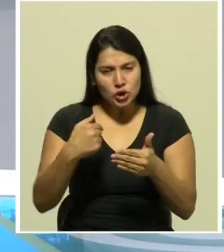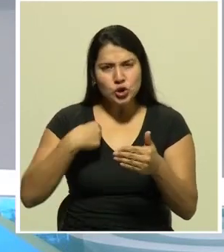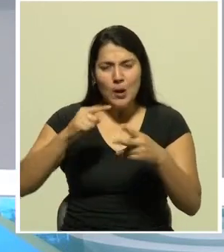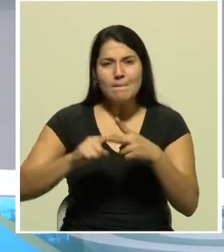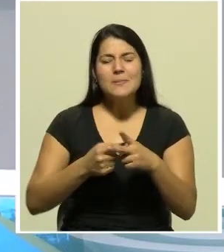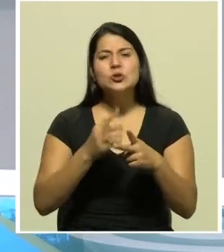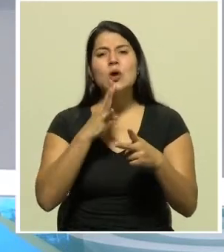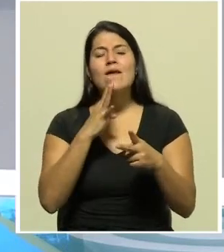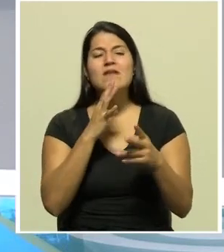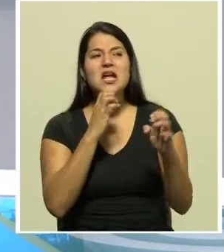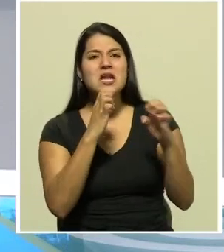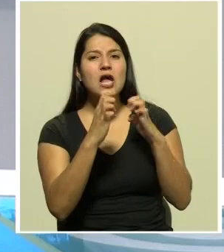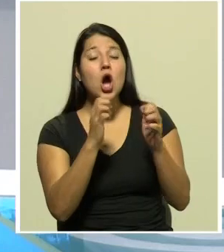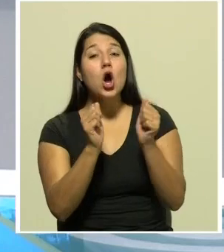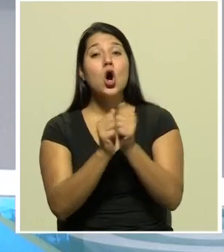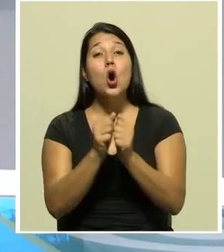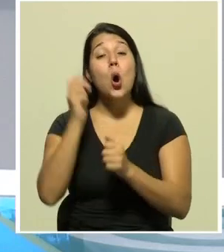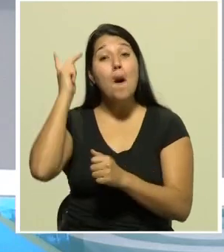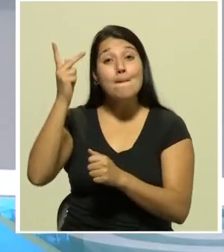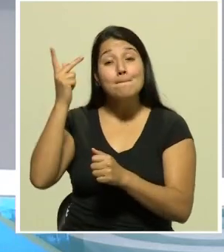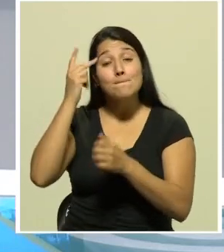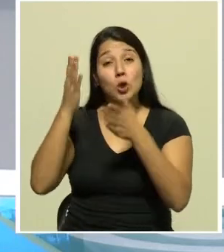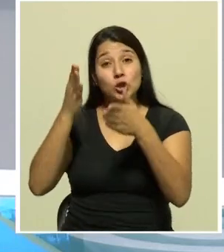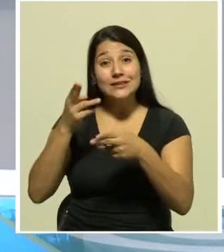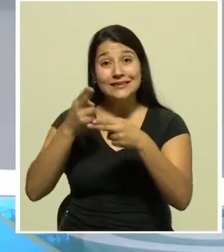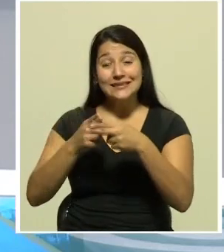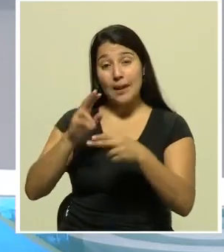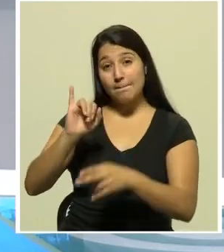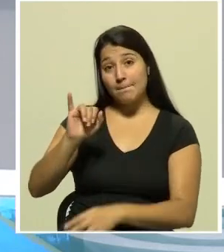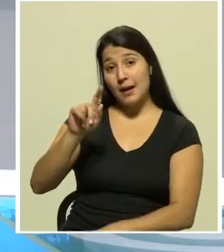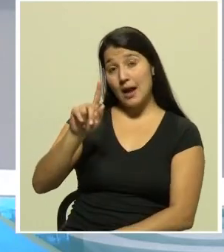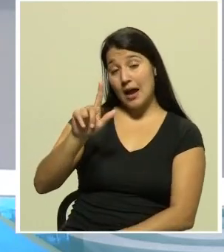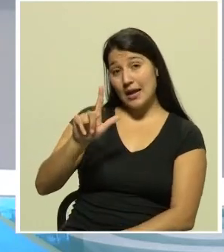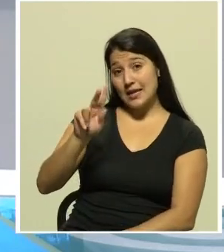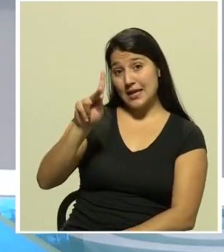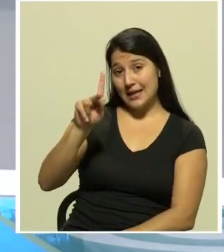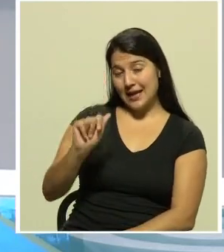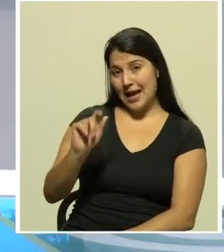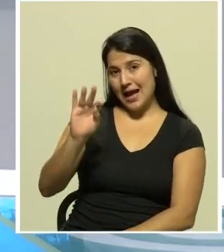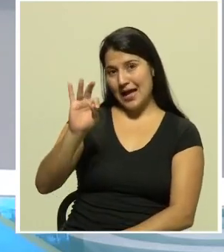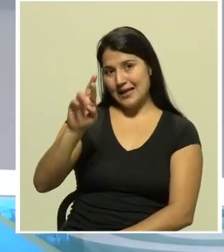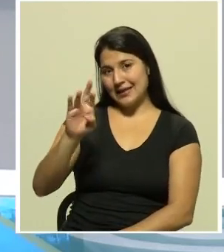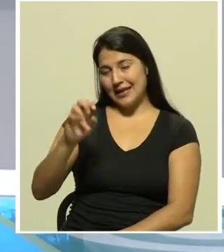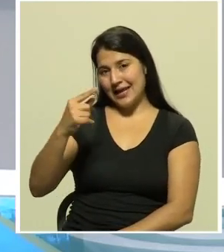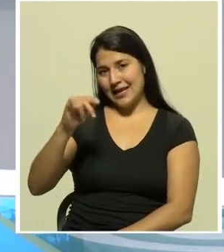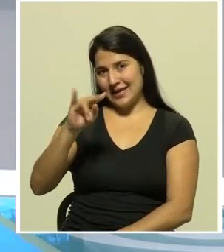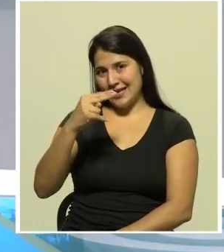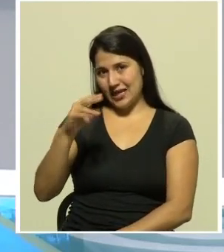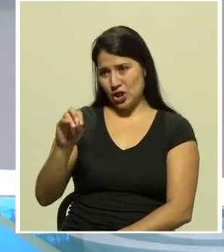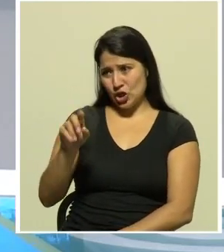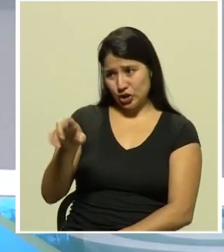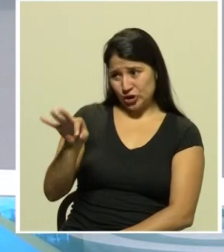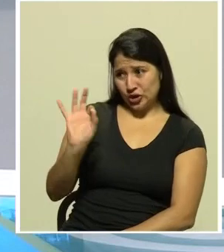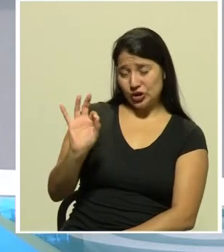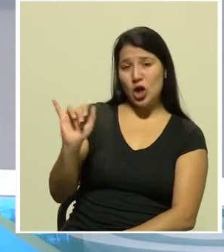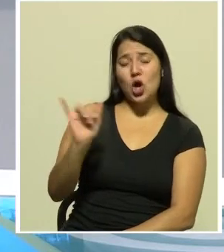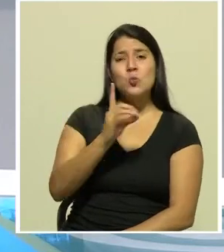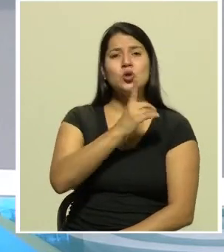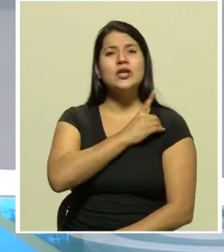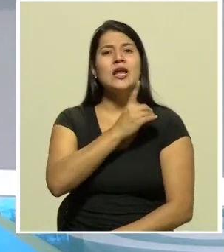con la politóloga Ilka Treminio quien acaba de ser reelecta como directora de la facultad